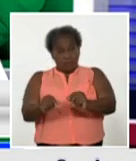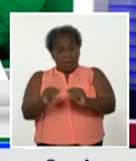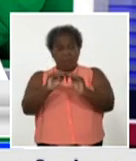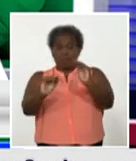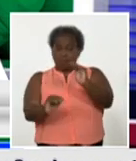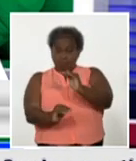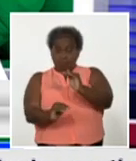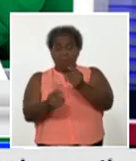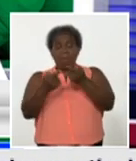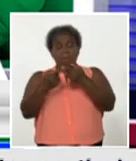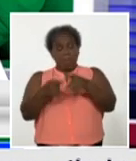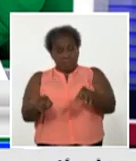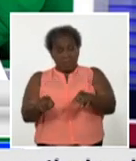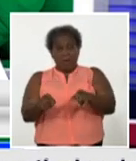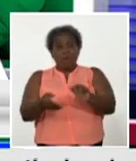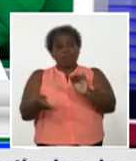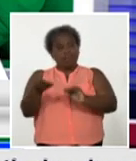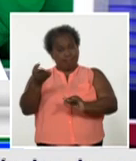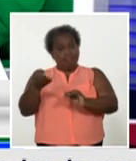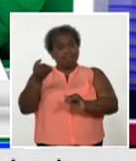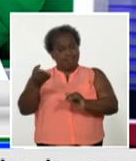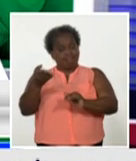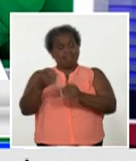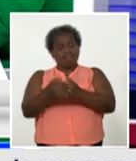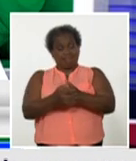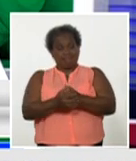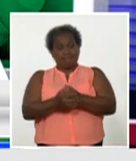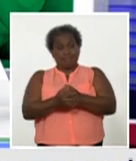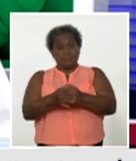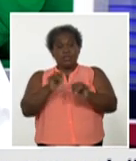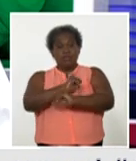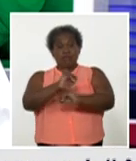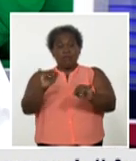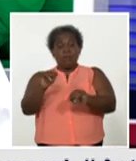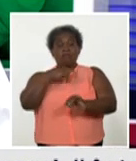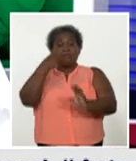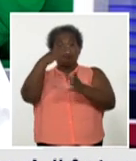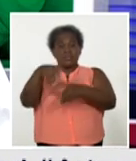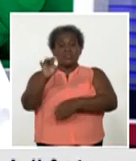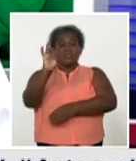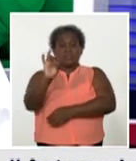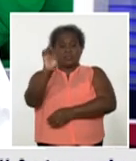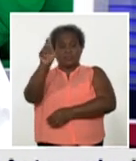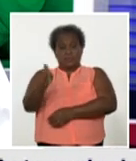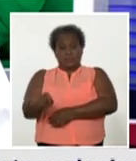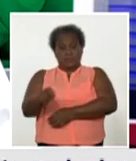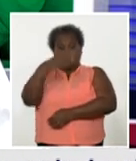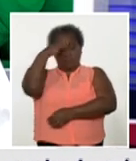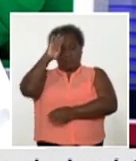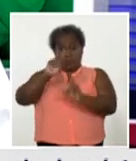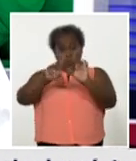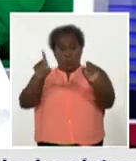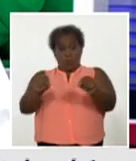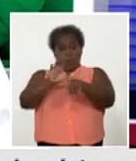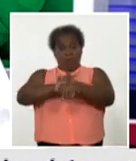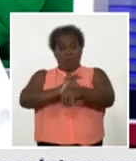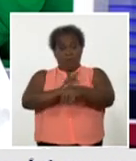muy elevada. Informamos el fallecimiento de siete personas en Cuba con COVID-19,